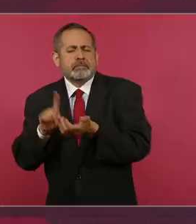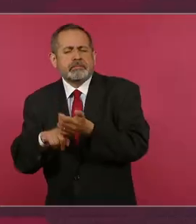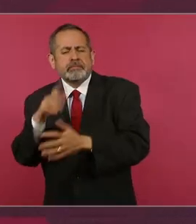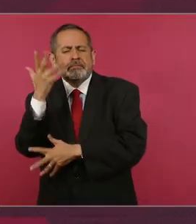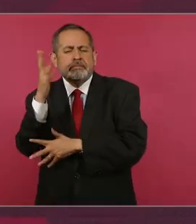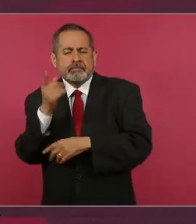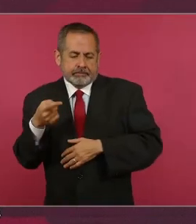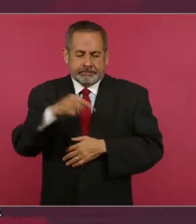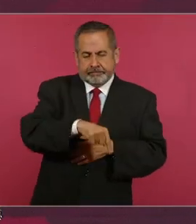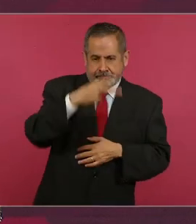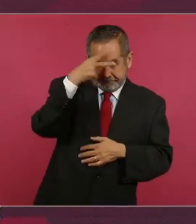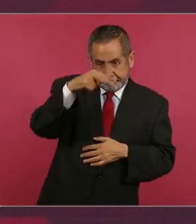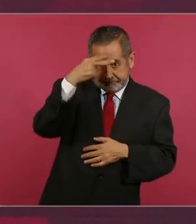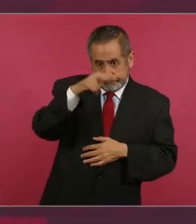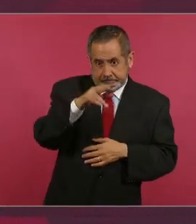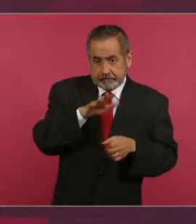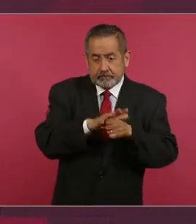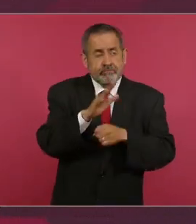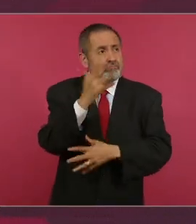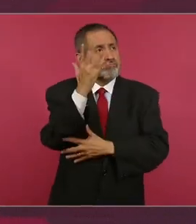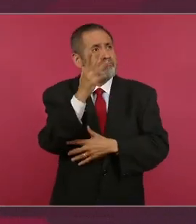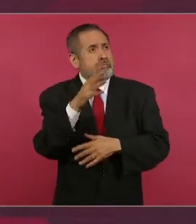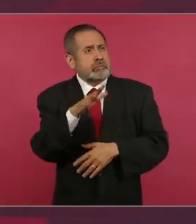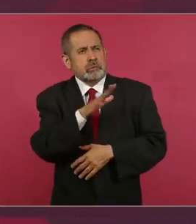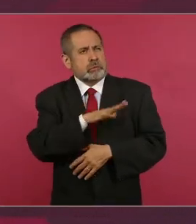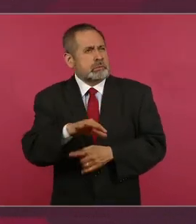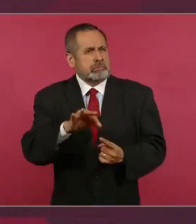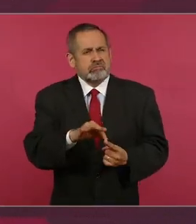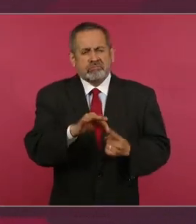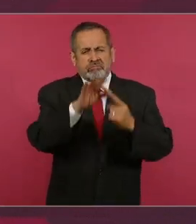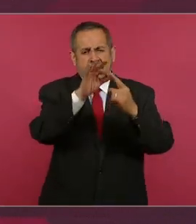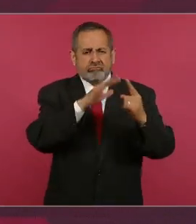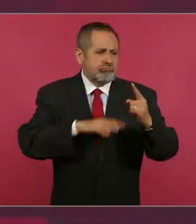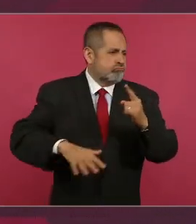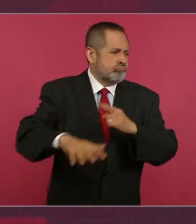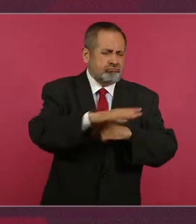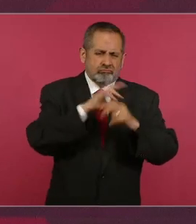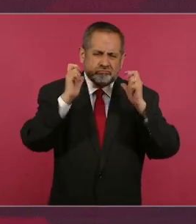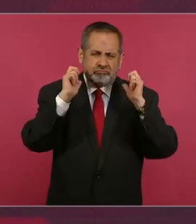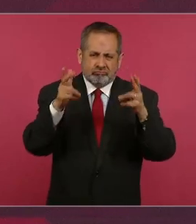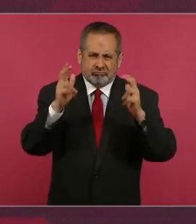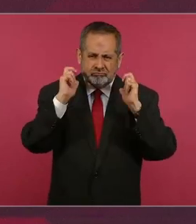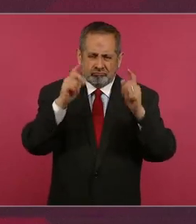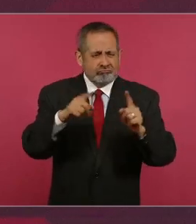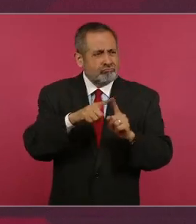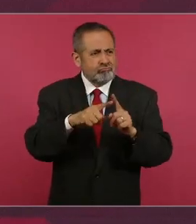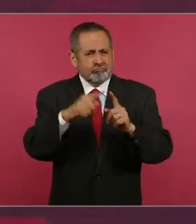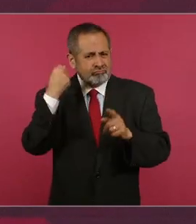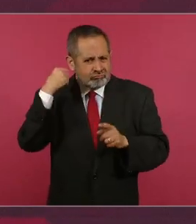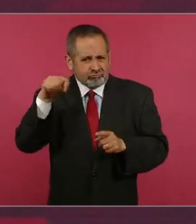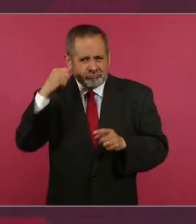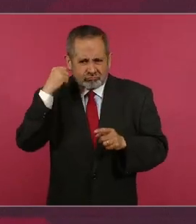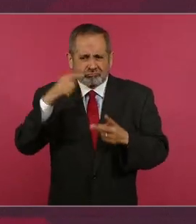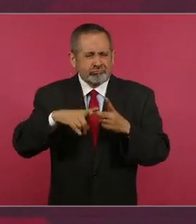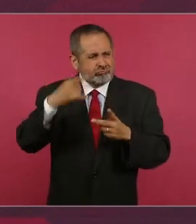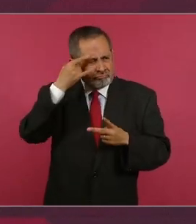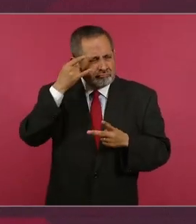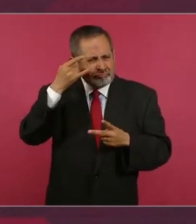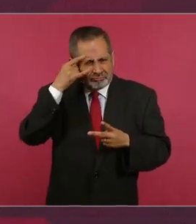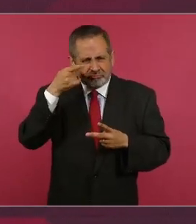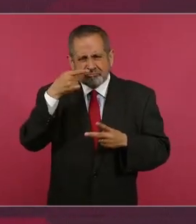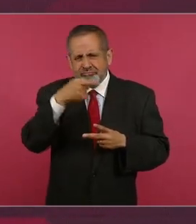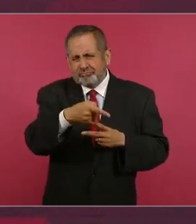que sobresale en todo Chiapas y en Tabasco y en Campeche